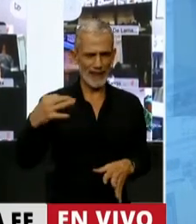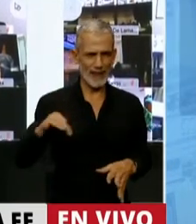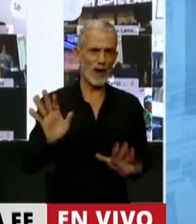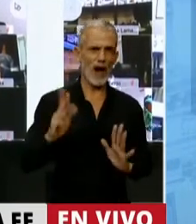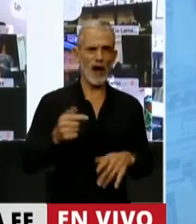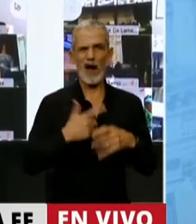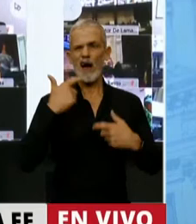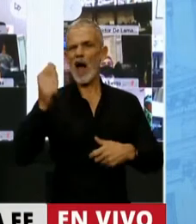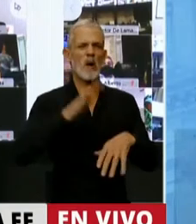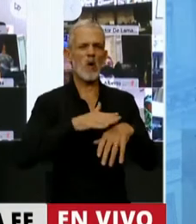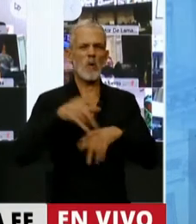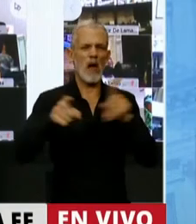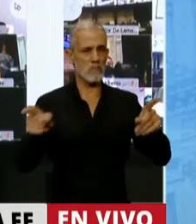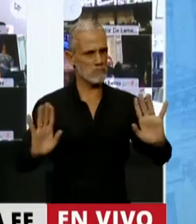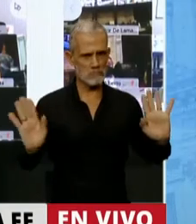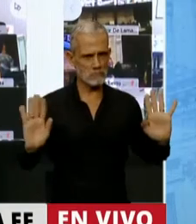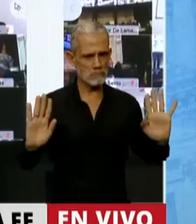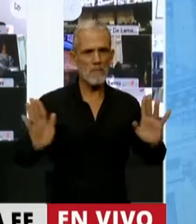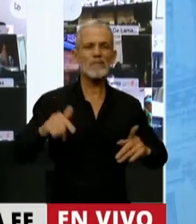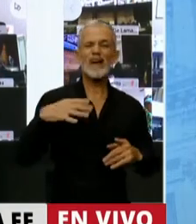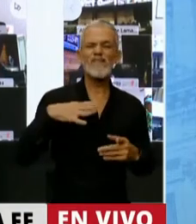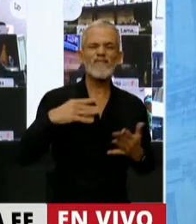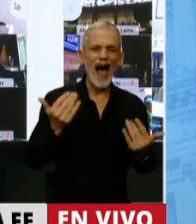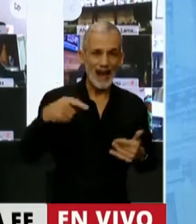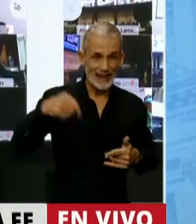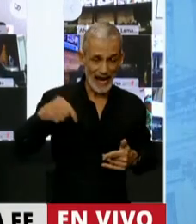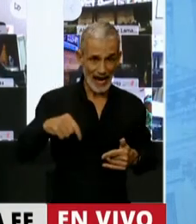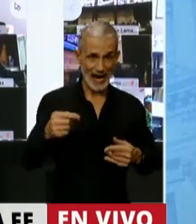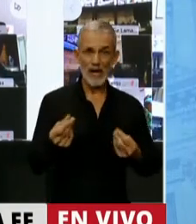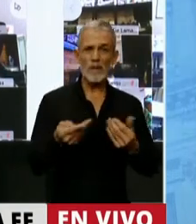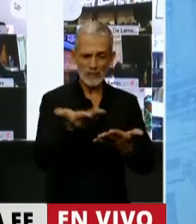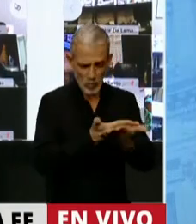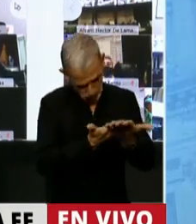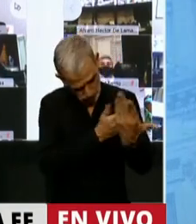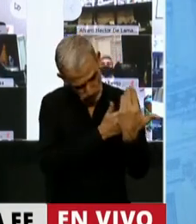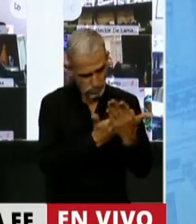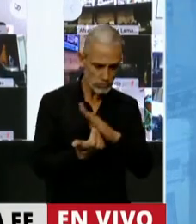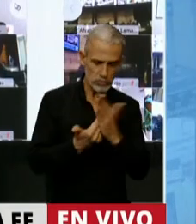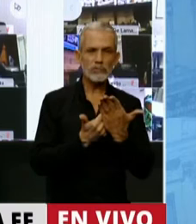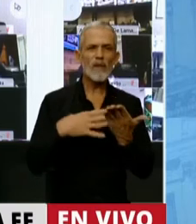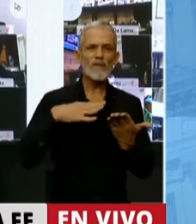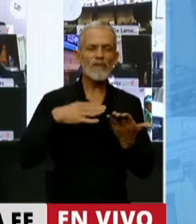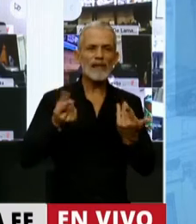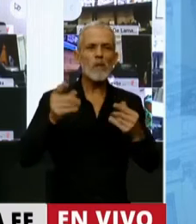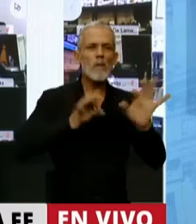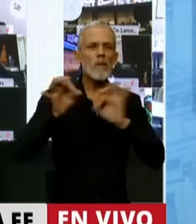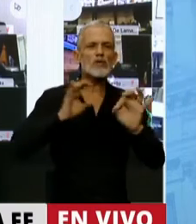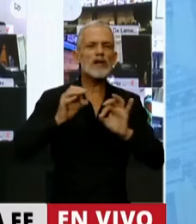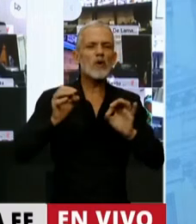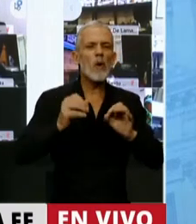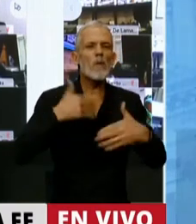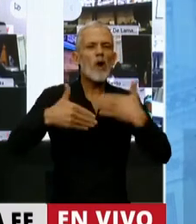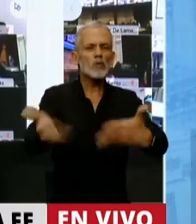puede tirar la primera piedra. Lo que digo es lo que está faltando detrás del presupuesto en la Argentina es un proyecto productivo de